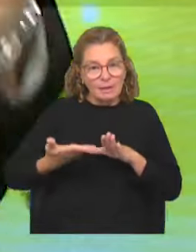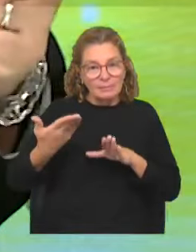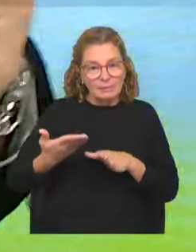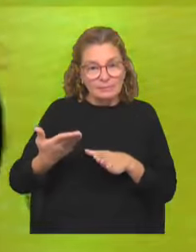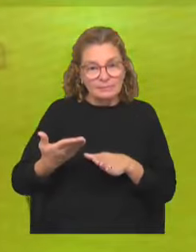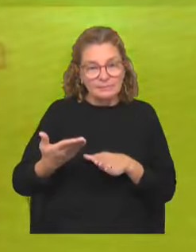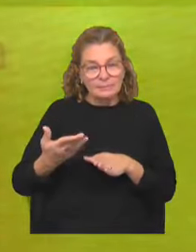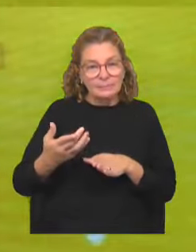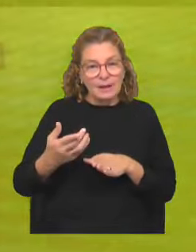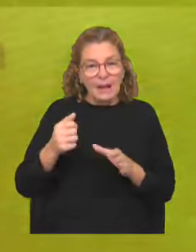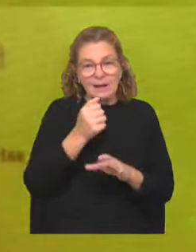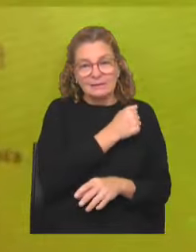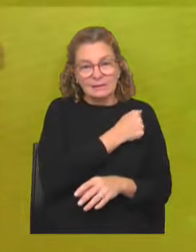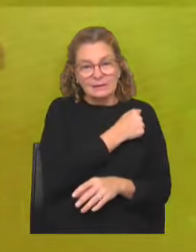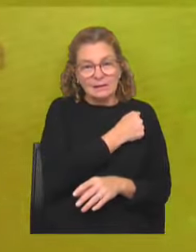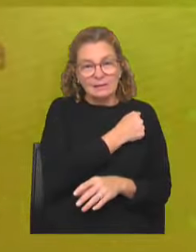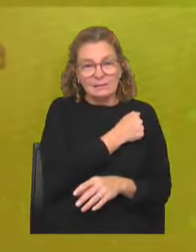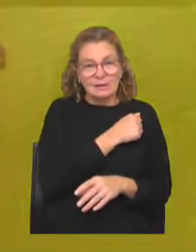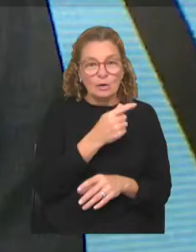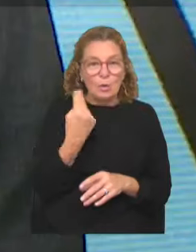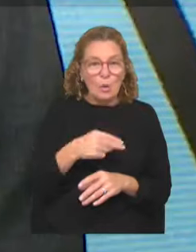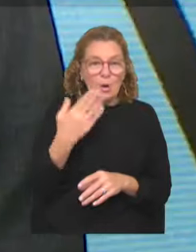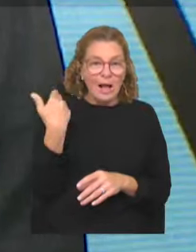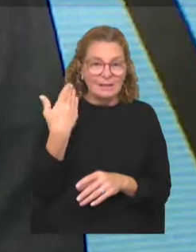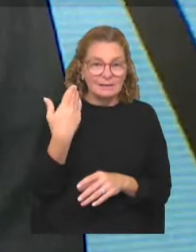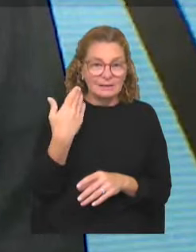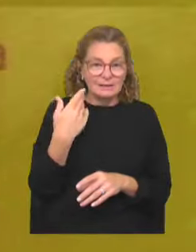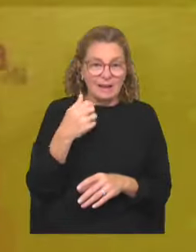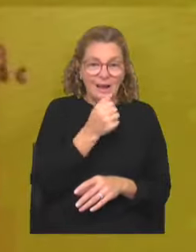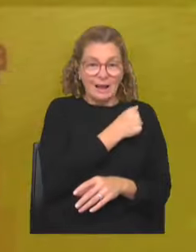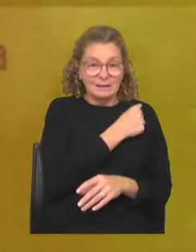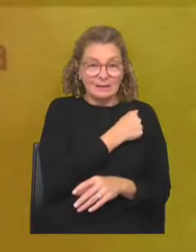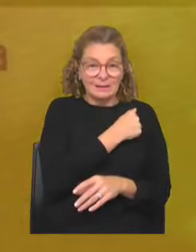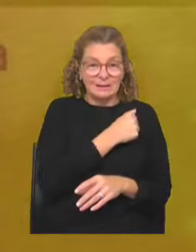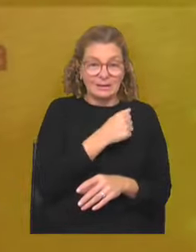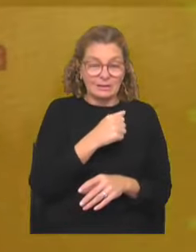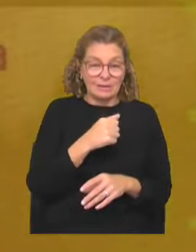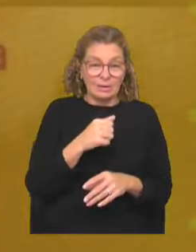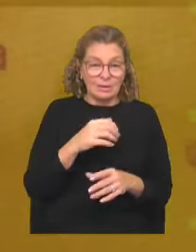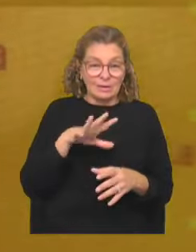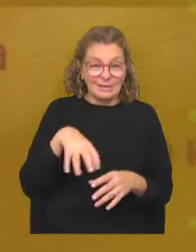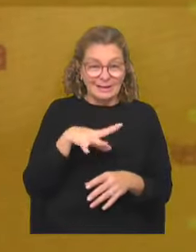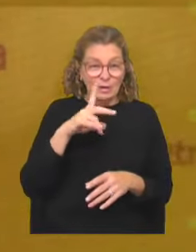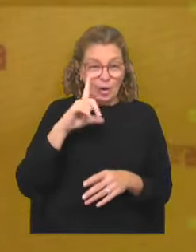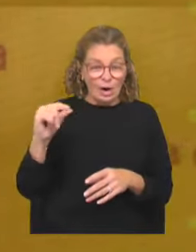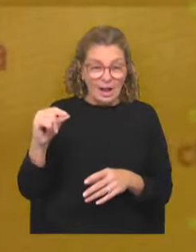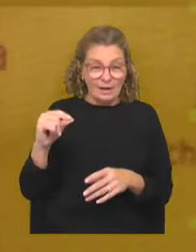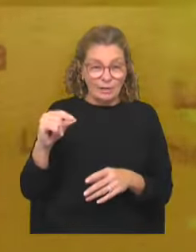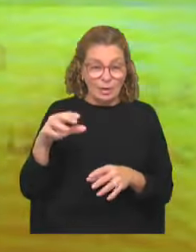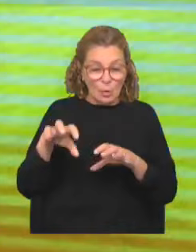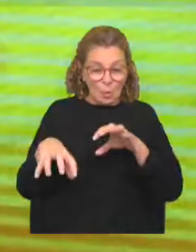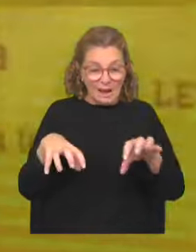inédita esta cantidad? Sí, es inédita, es inédita. En Artigas, en Cerro Largo, son los